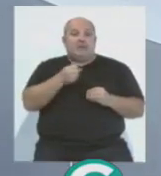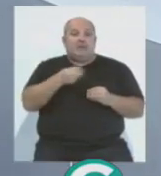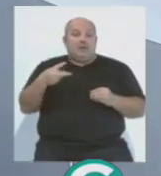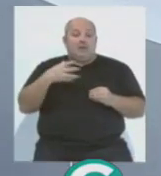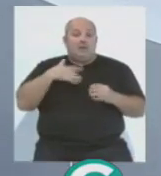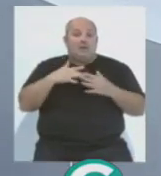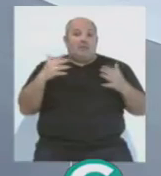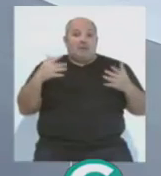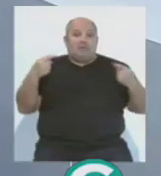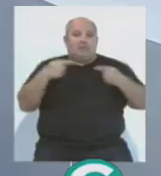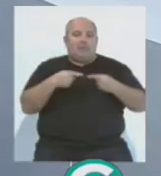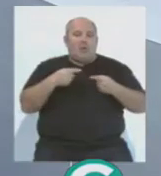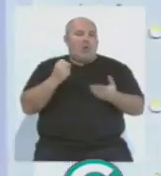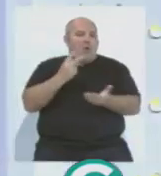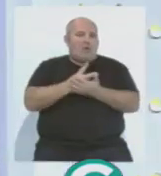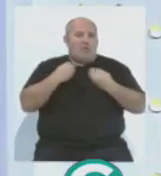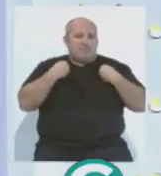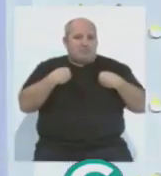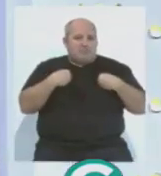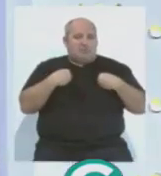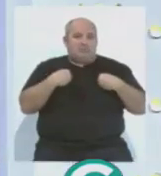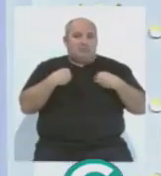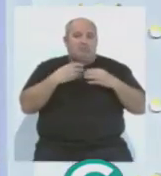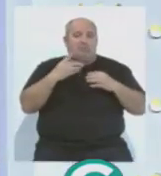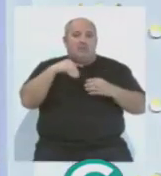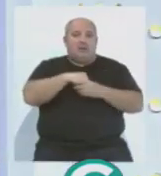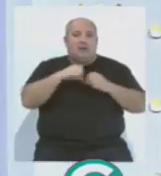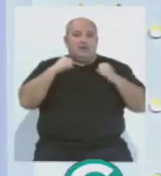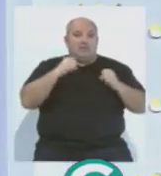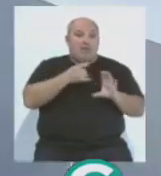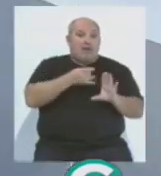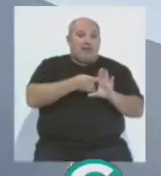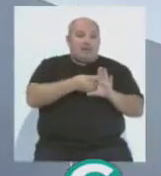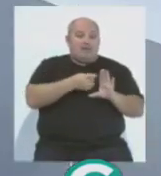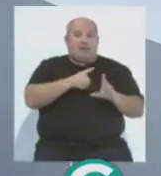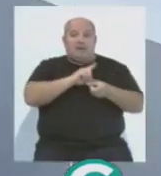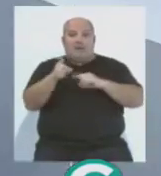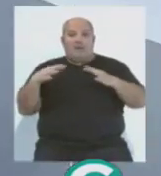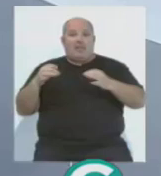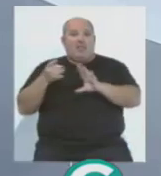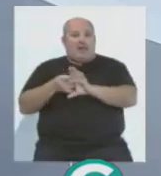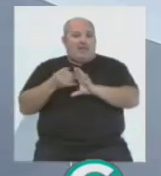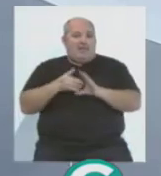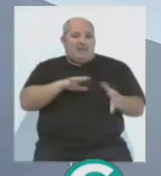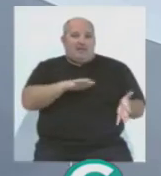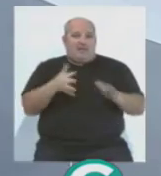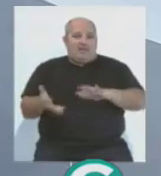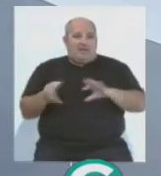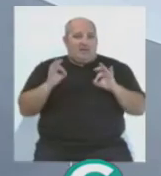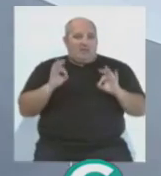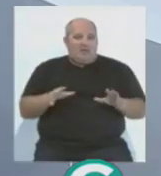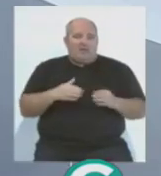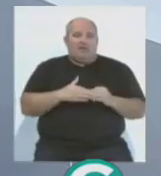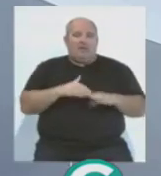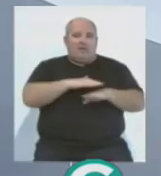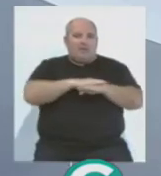los partidos, el día de los partidos pasa lo mismo. En cambio, cuando vos tenés un entrenamiento de calidad, que hace las cosas correctamente, con la superficie de contacto